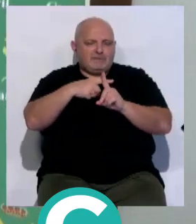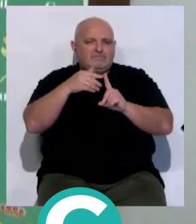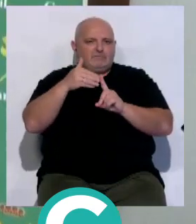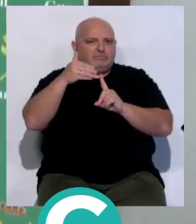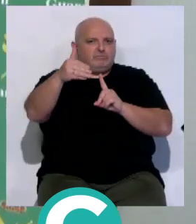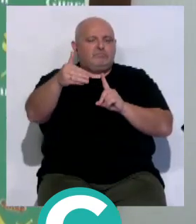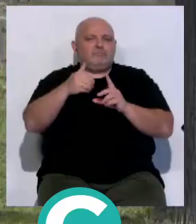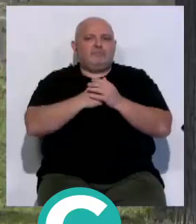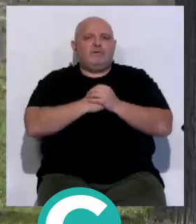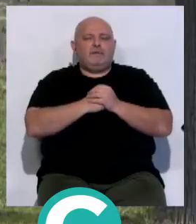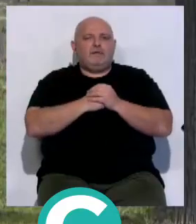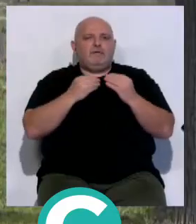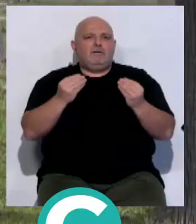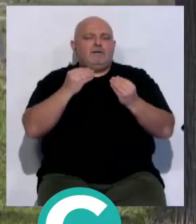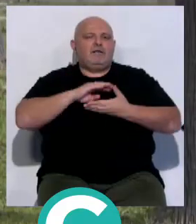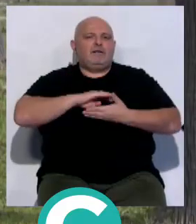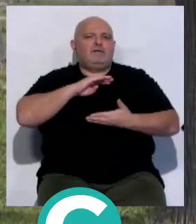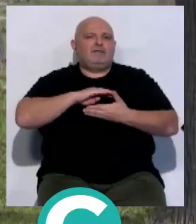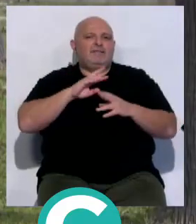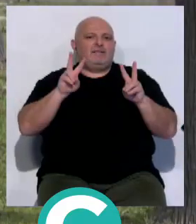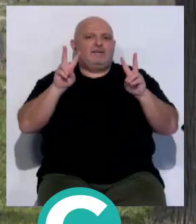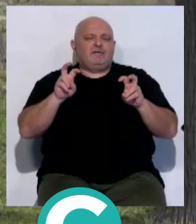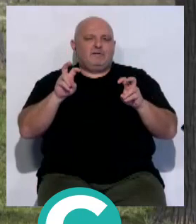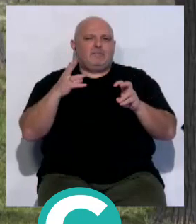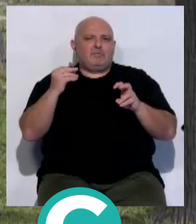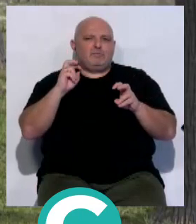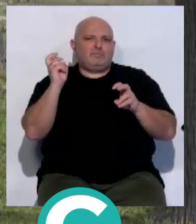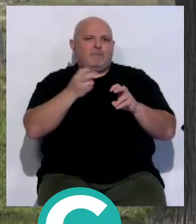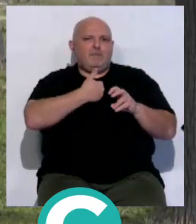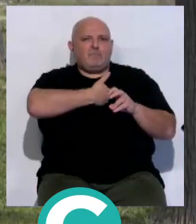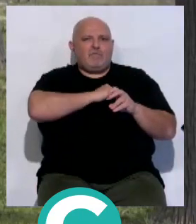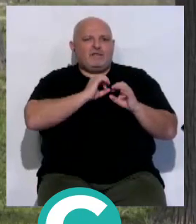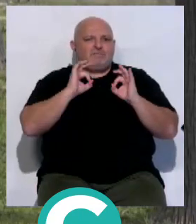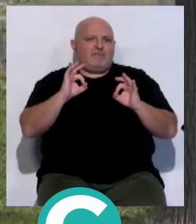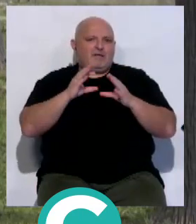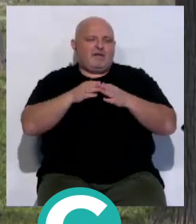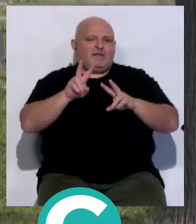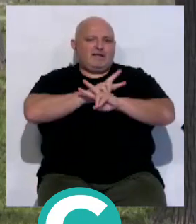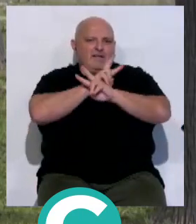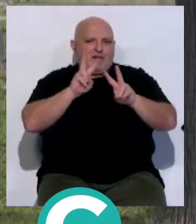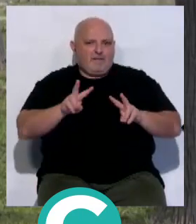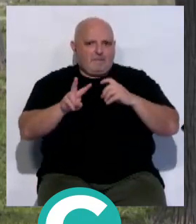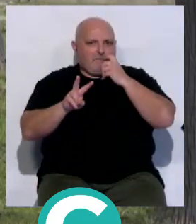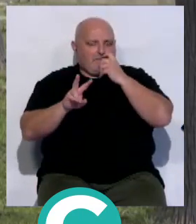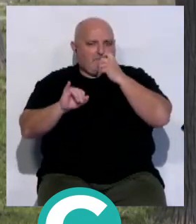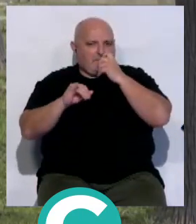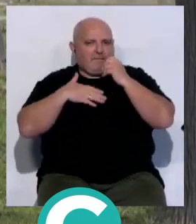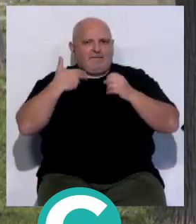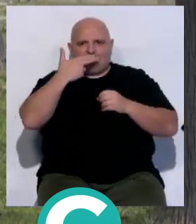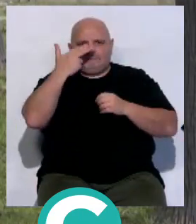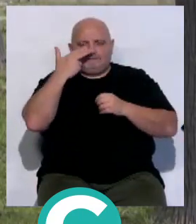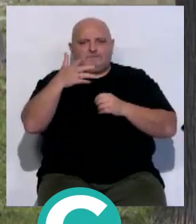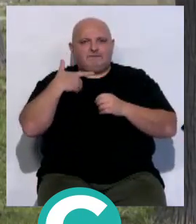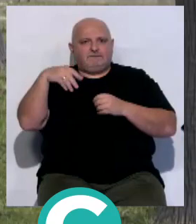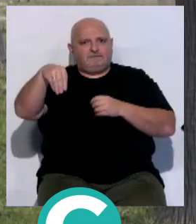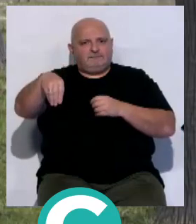un futuro y también para mejorar la capacitación de las muchas policías marítimas internacionales que ya han mostrado su interés por